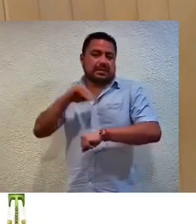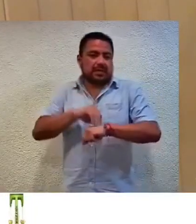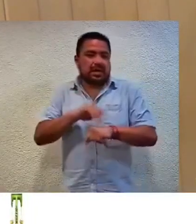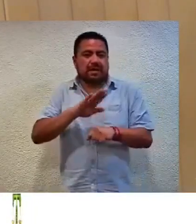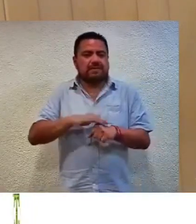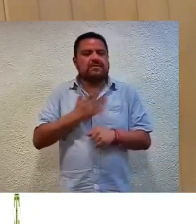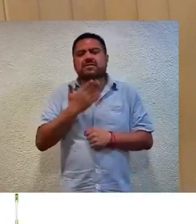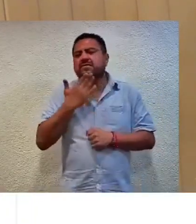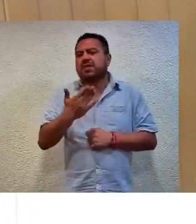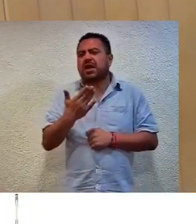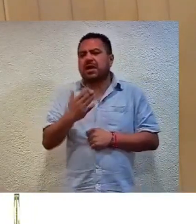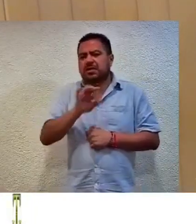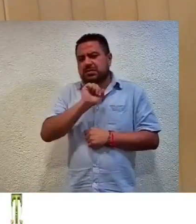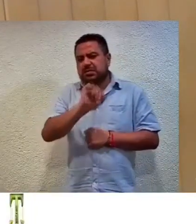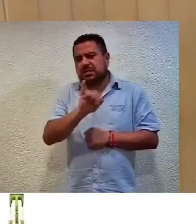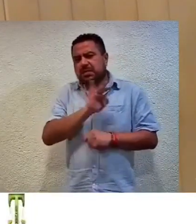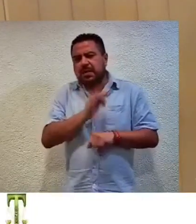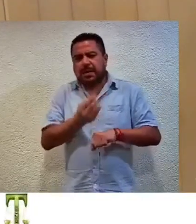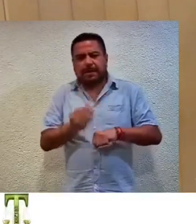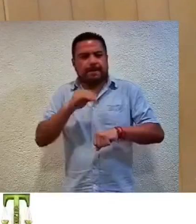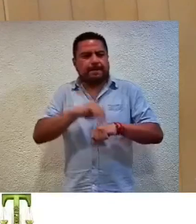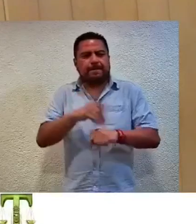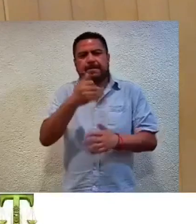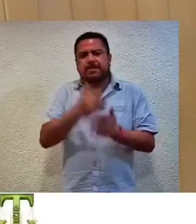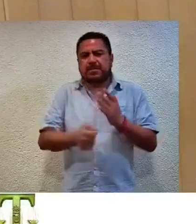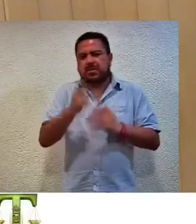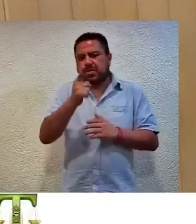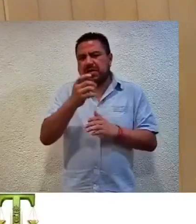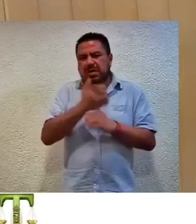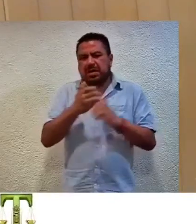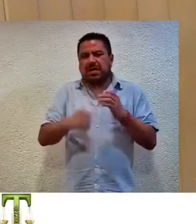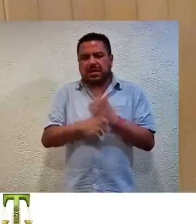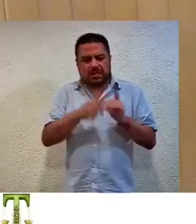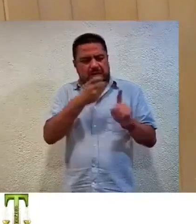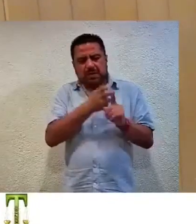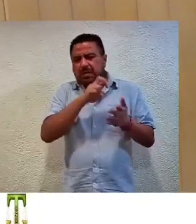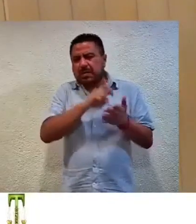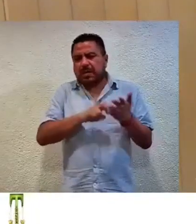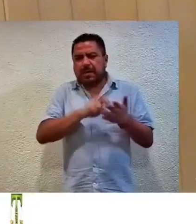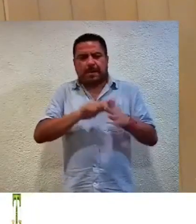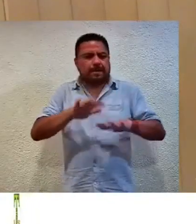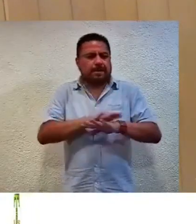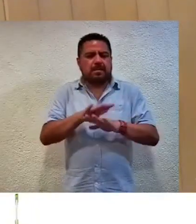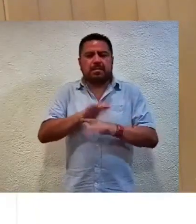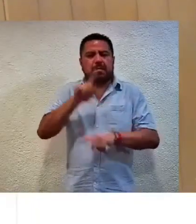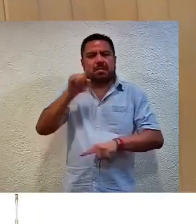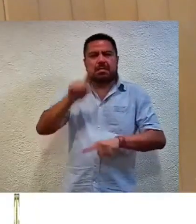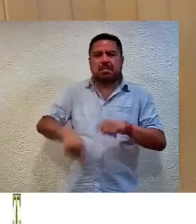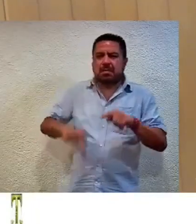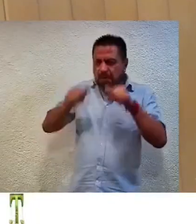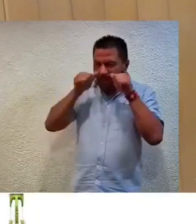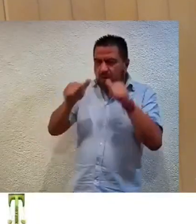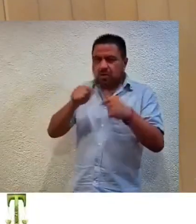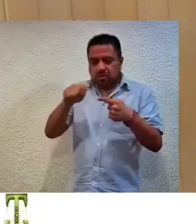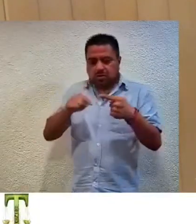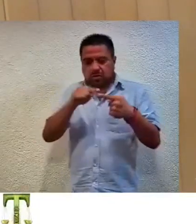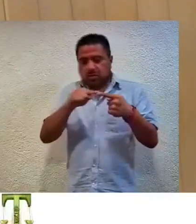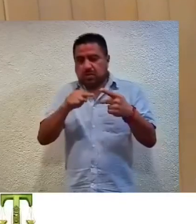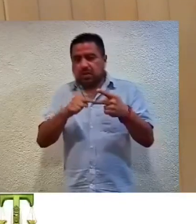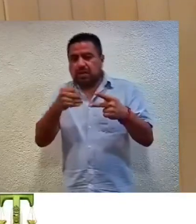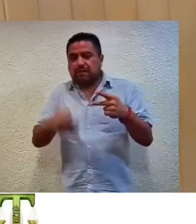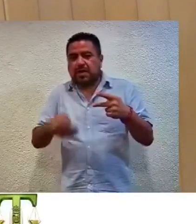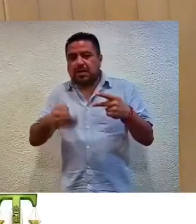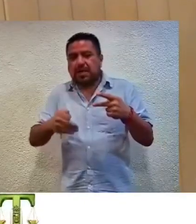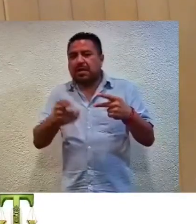que si bien hubo pronunciamiento respecto de un argumento, éste lo modificó y dejó de atender los dos restantes, por lo que se considera